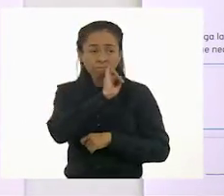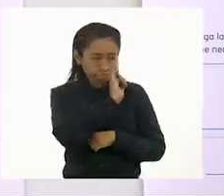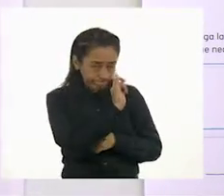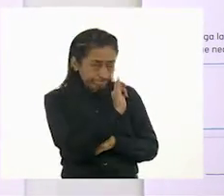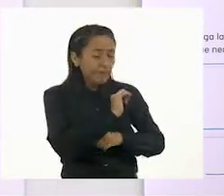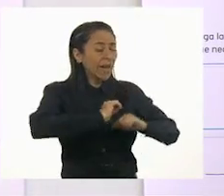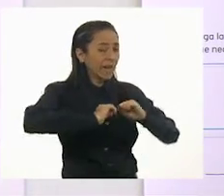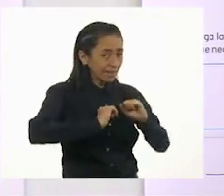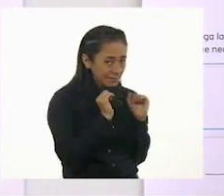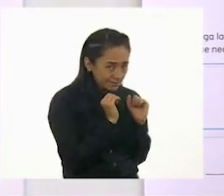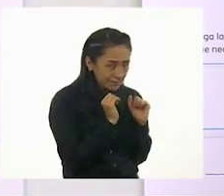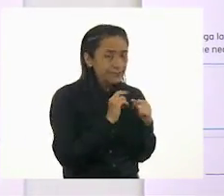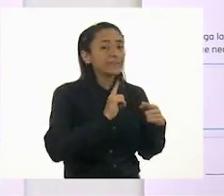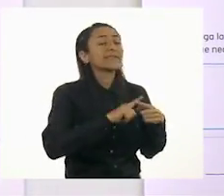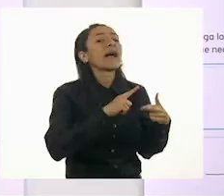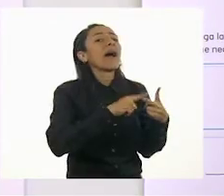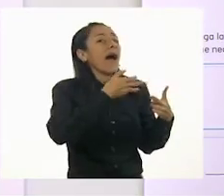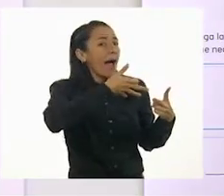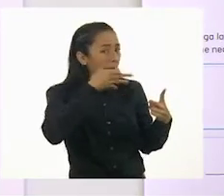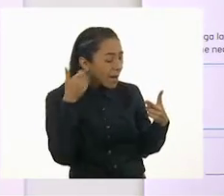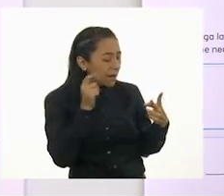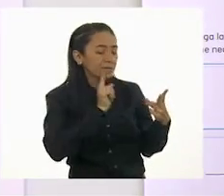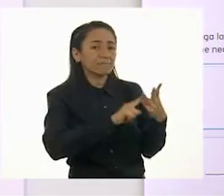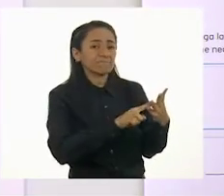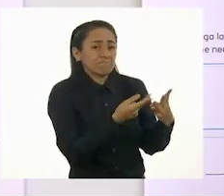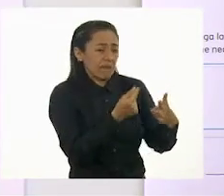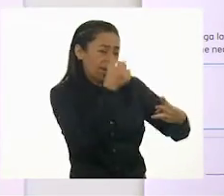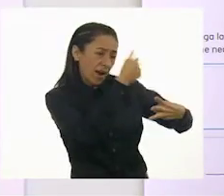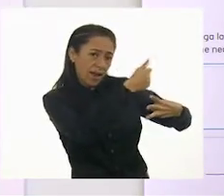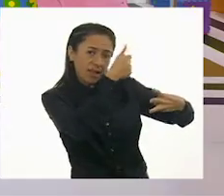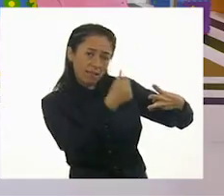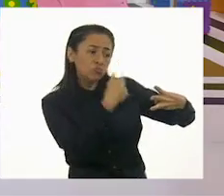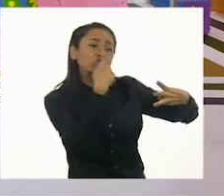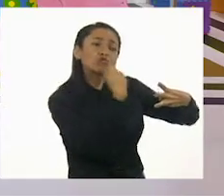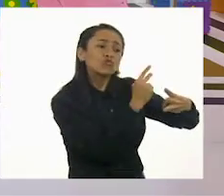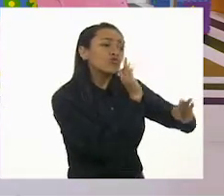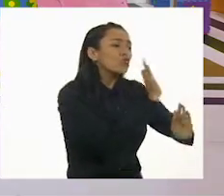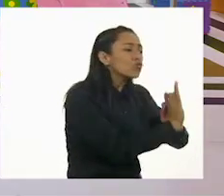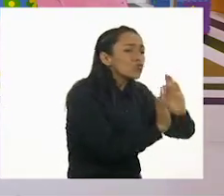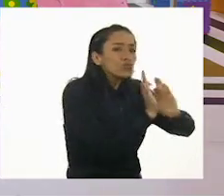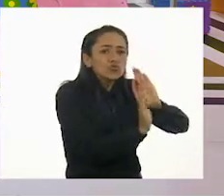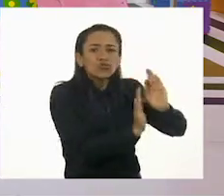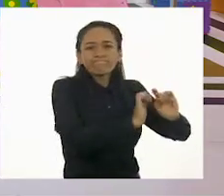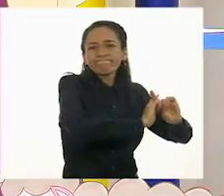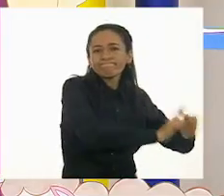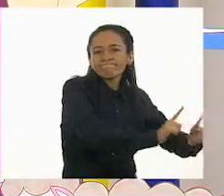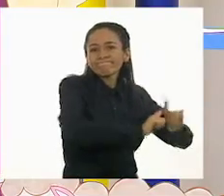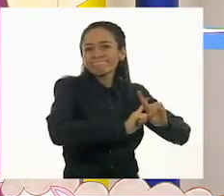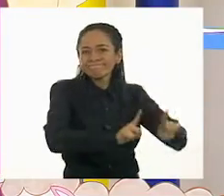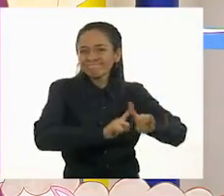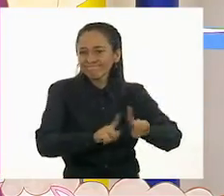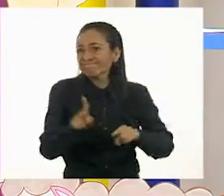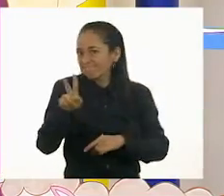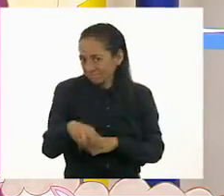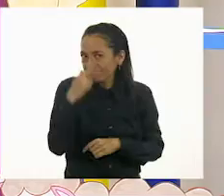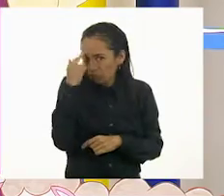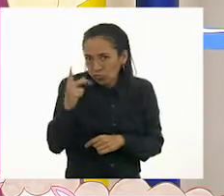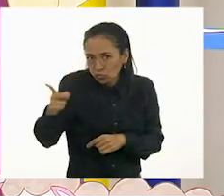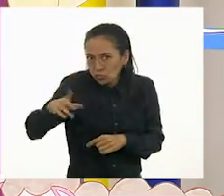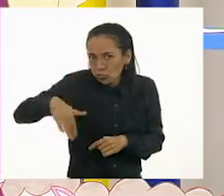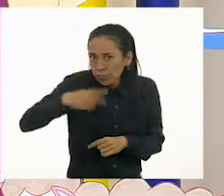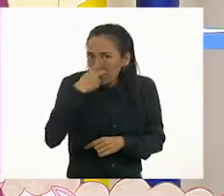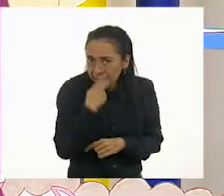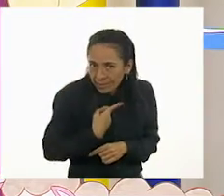y el perro tienen cuidados totalmente diferentes. Y como dices tú, sin embargo, los cuidados, para empezar, se les tiene que